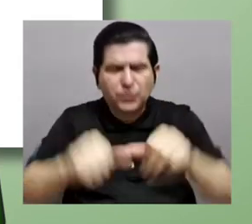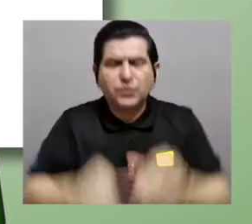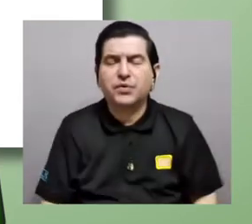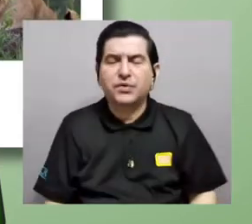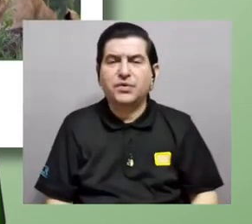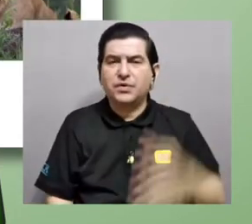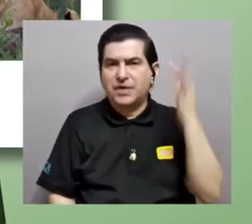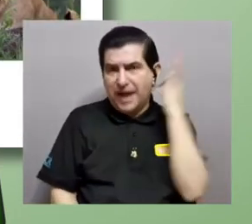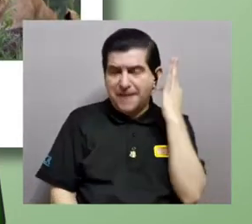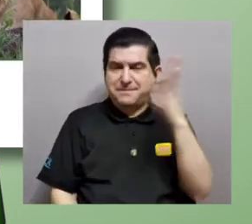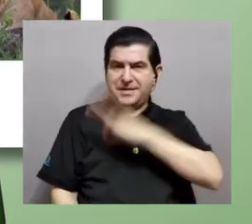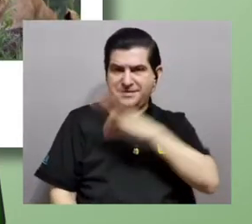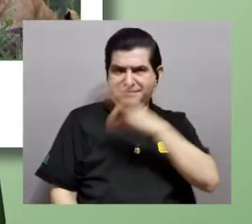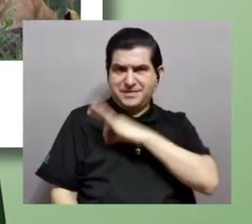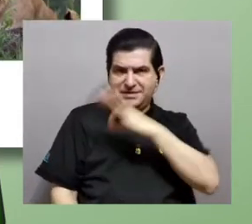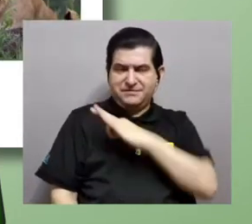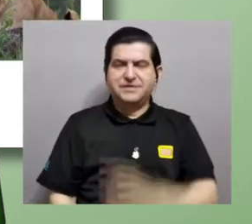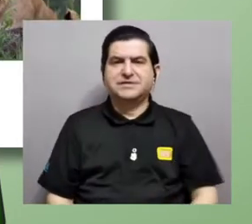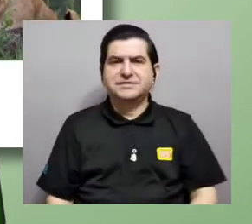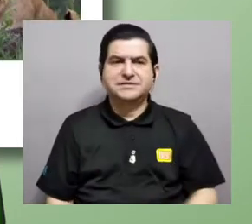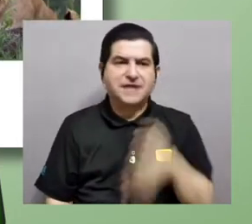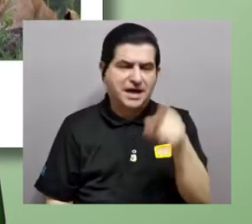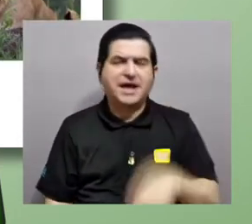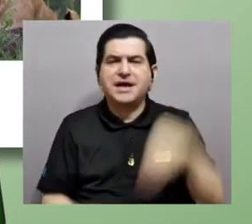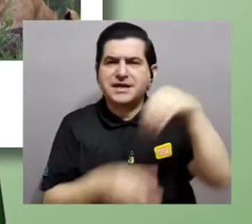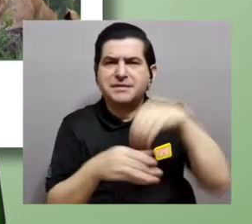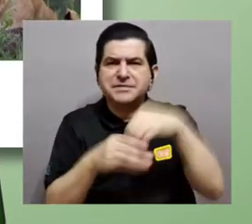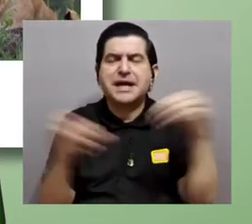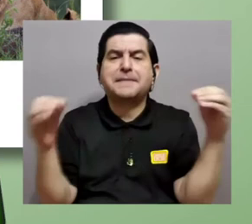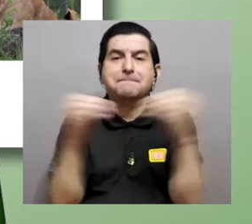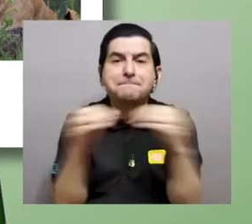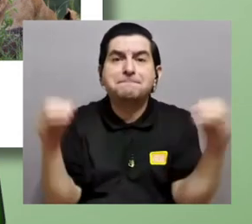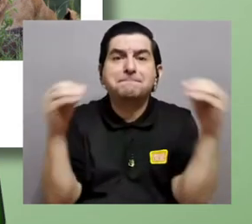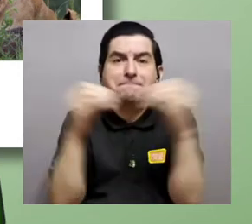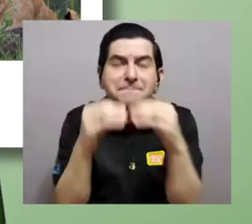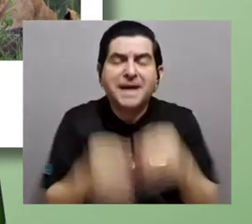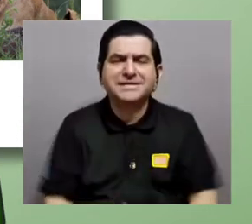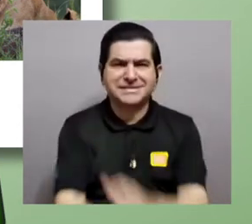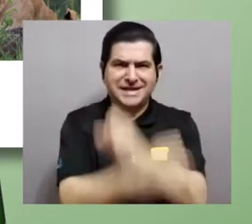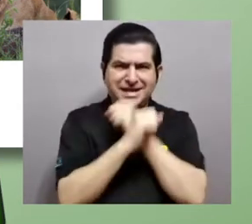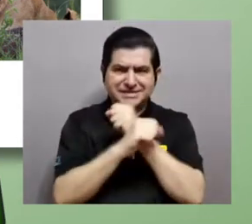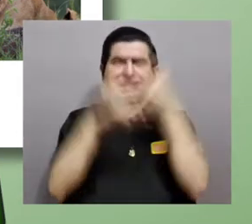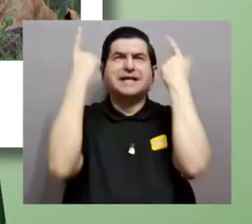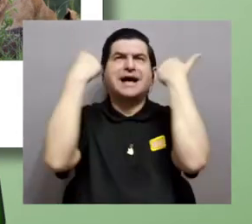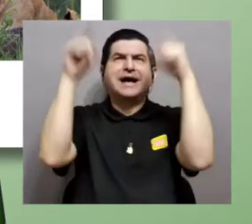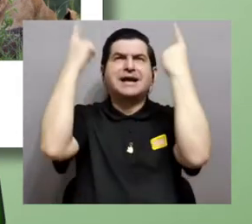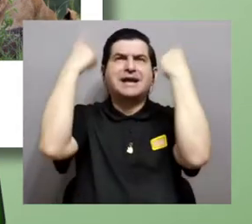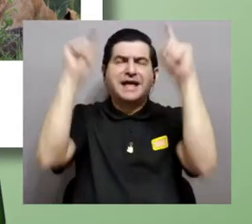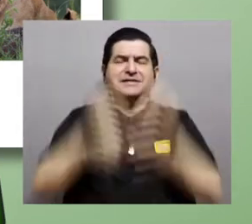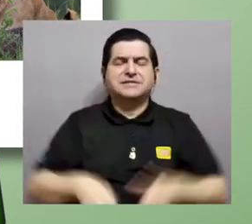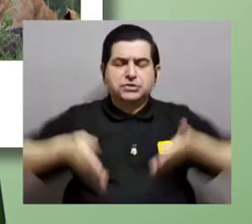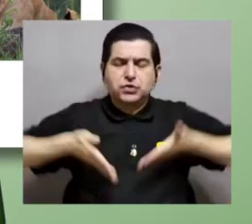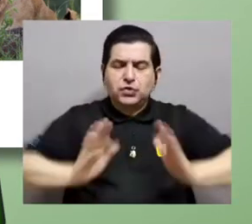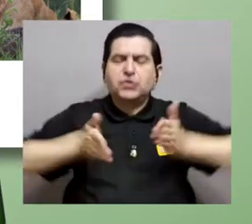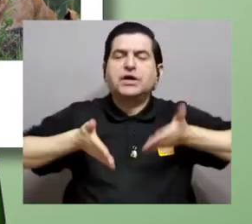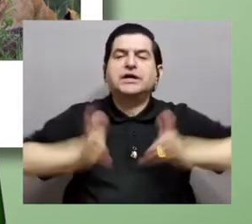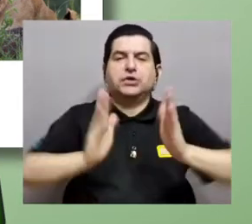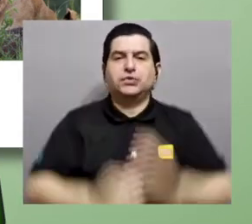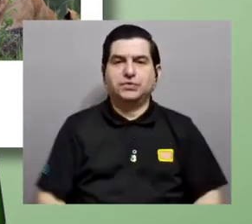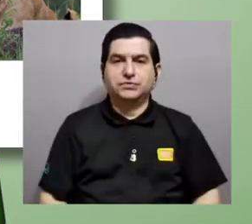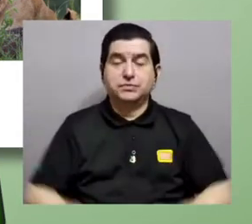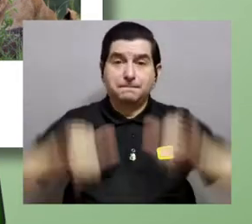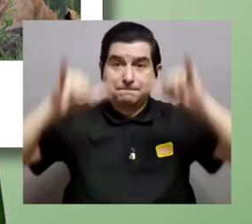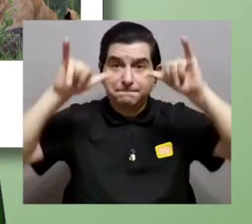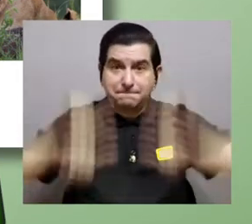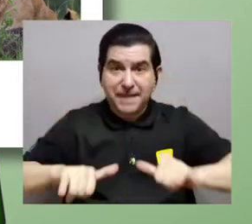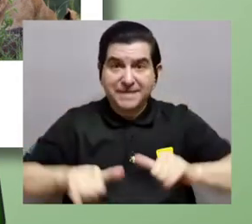tienden a beneficiarse con invertir cada vez más en asegurar el éxito de sus hijos e hijas para mantener